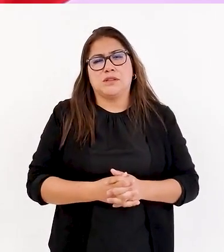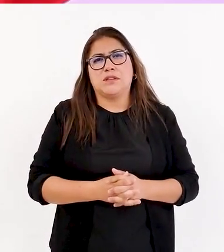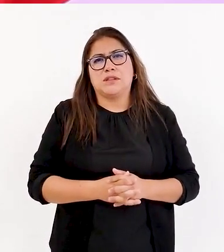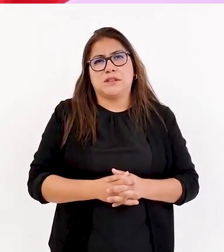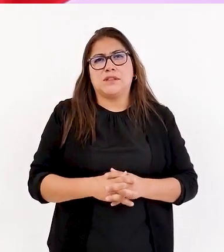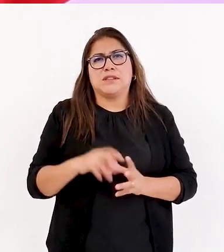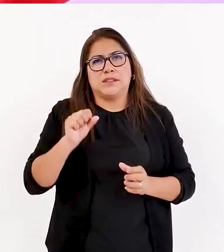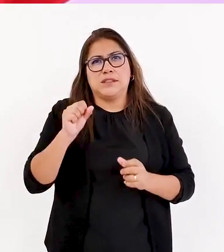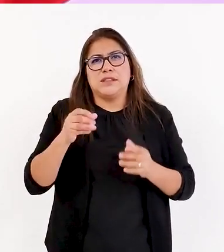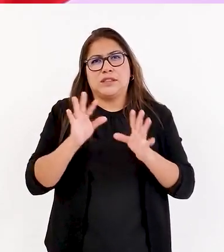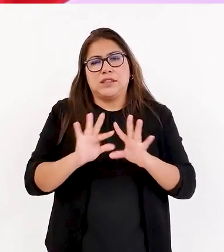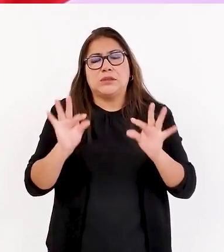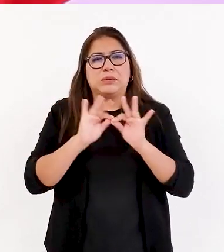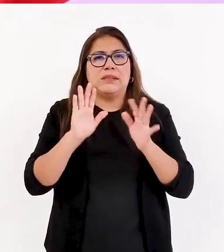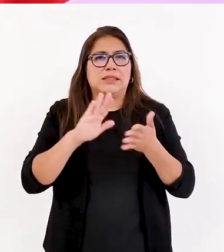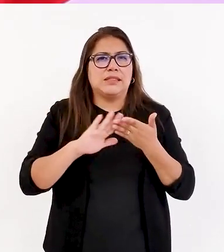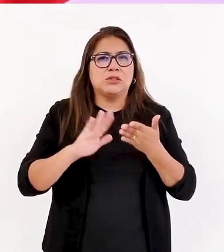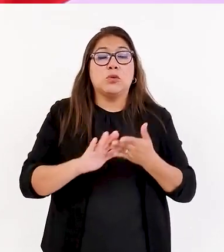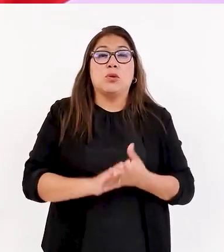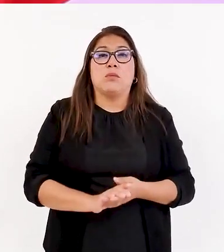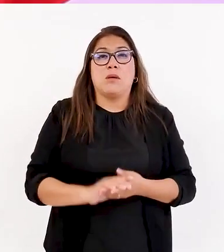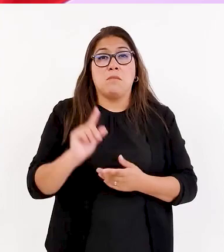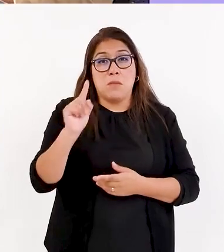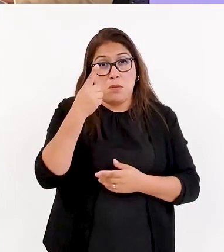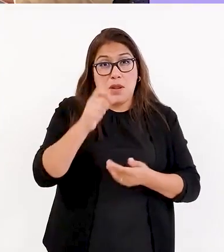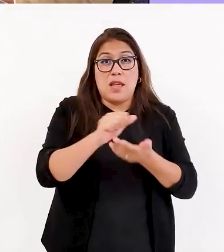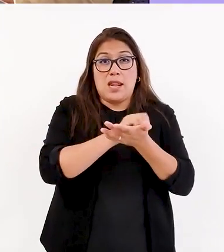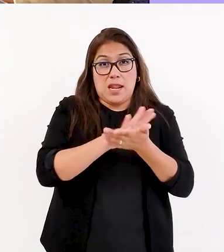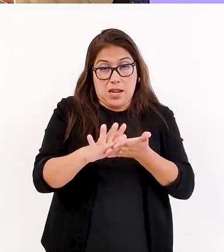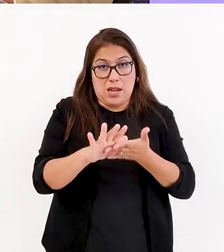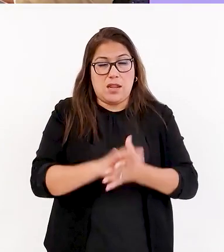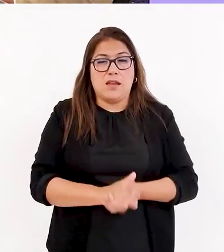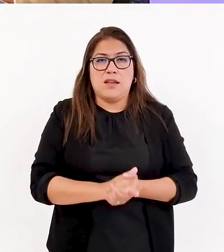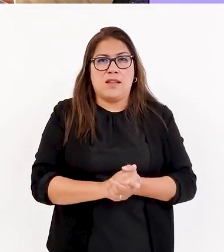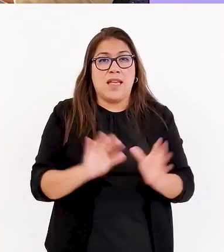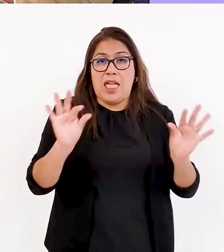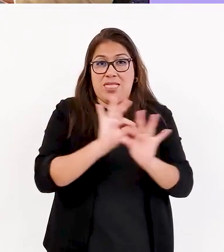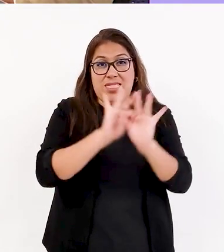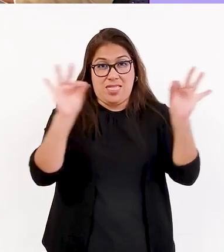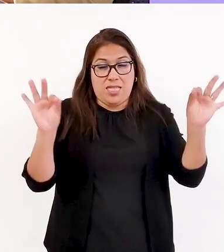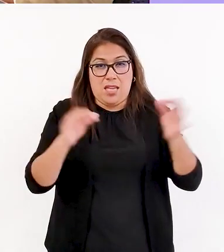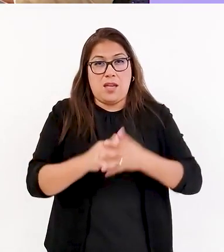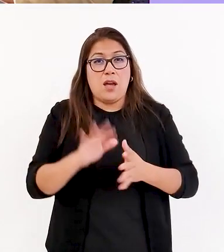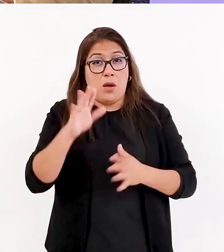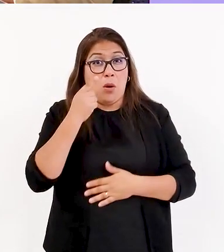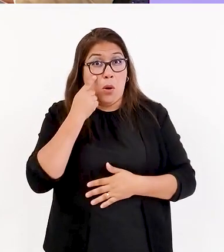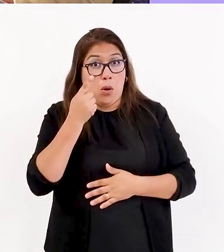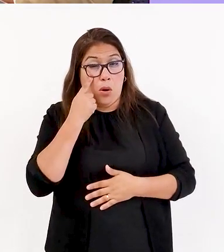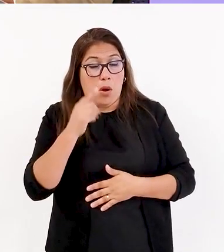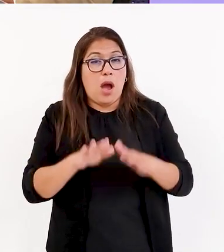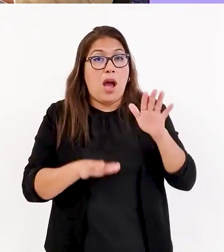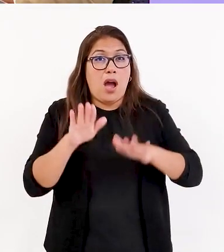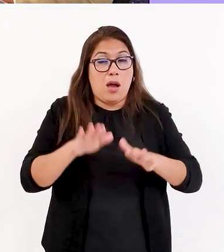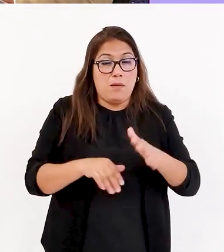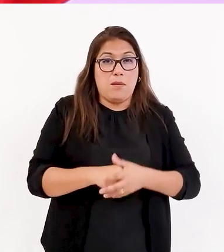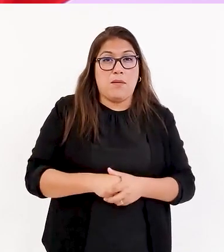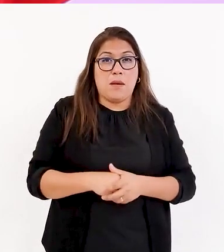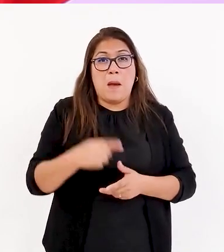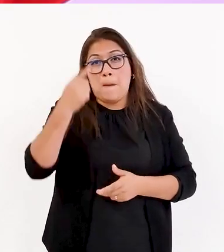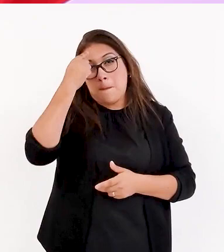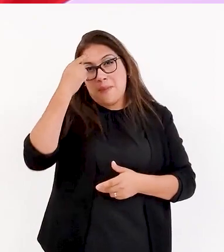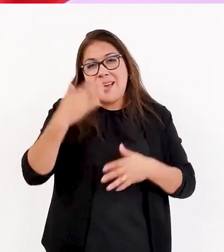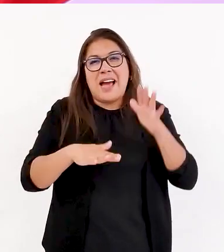disculpen. Es lo más importante, ¿no? Bueno, primero que es gratuito. O sea, a nadie, a nadie, y ojo, porque siempre a veces nos